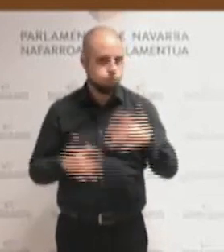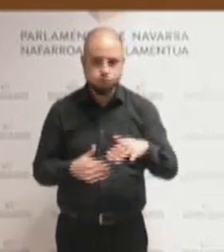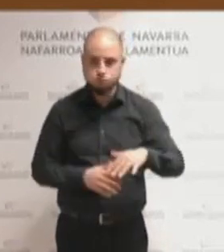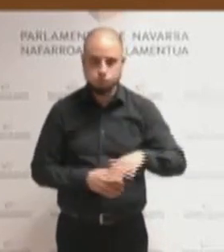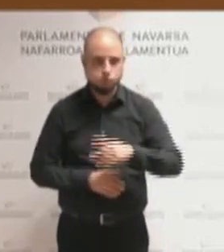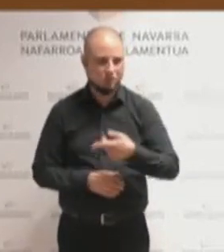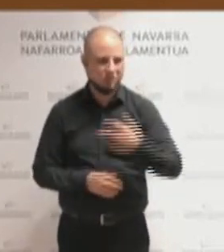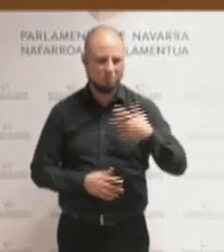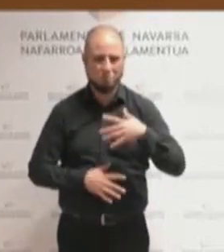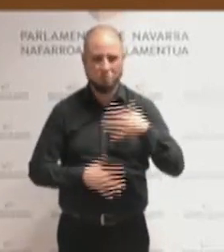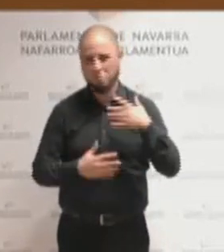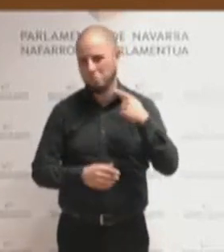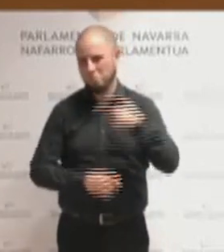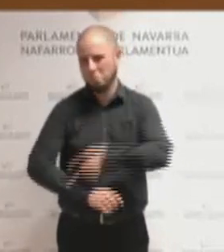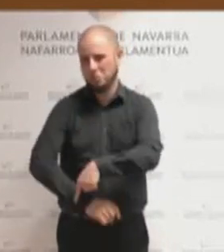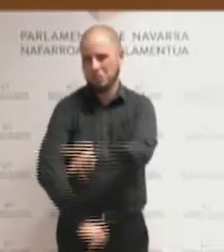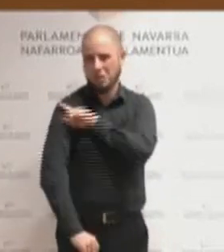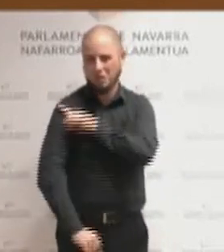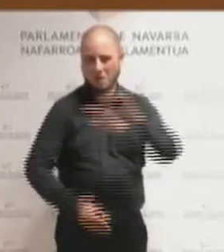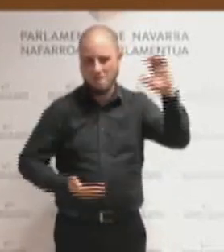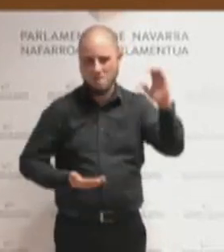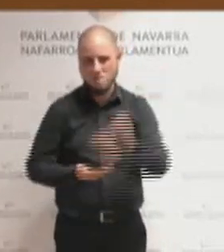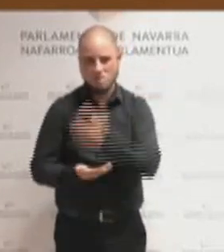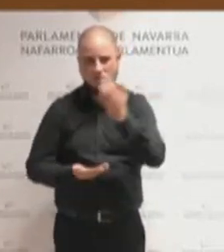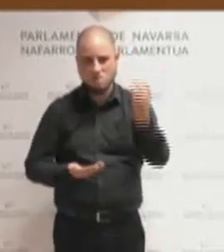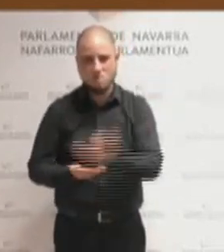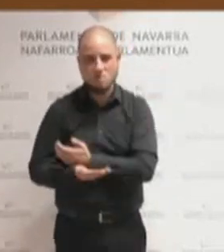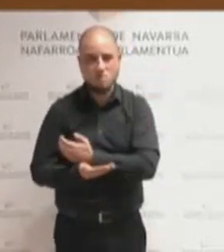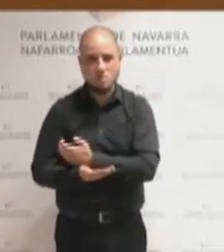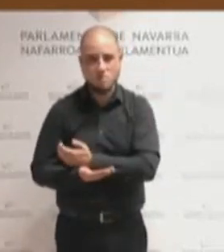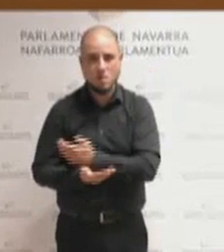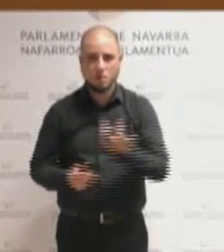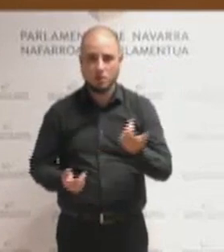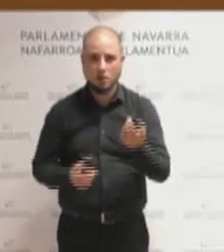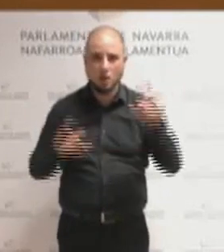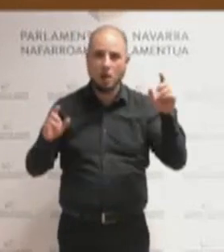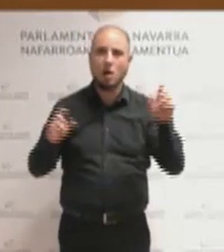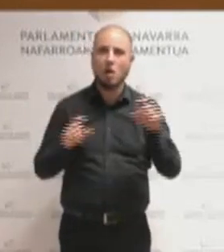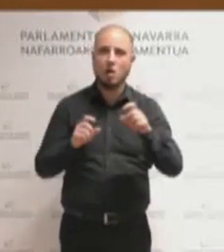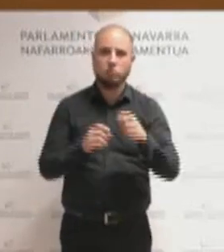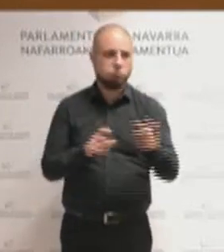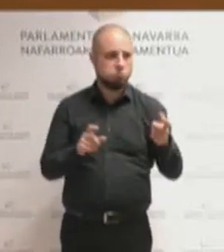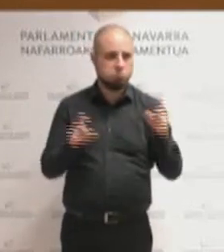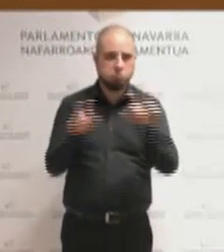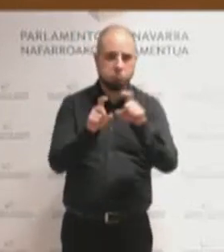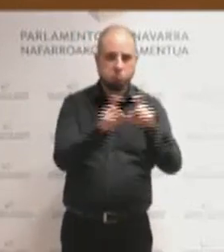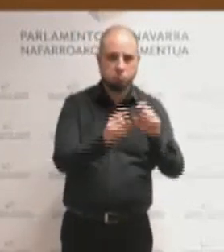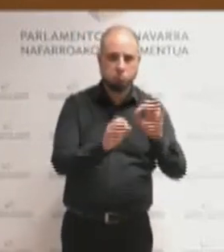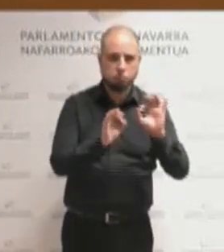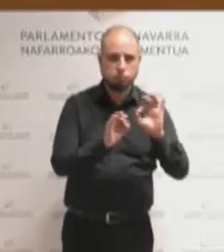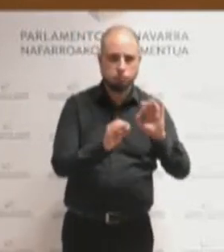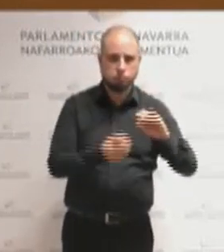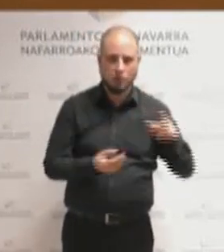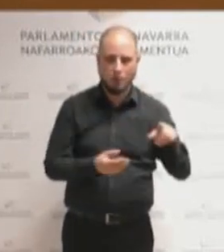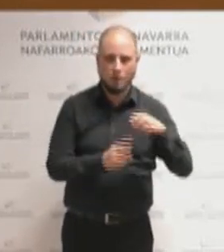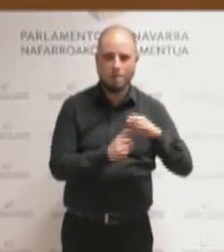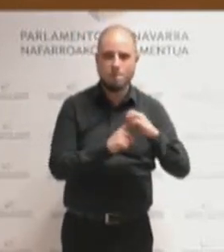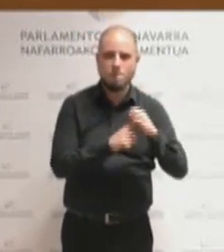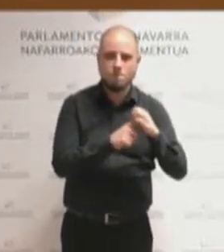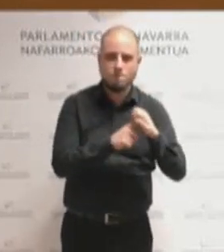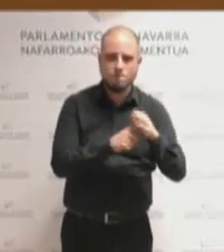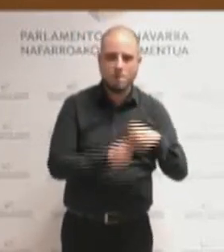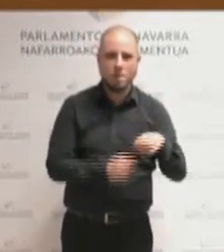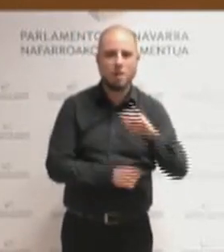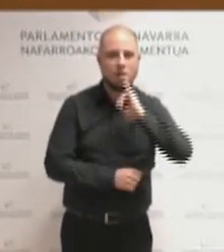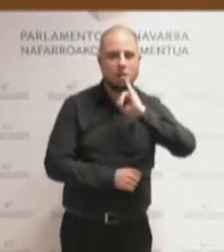obscenos. Los beneficios reales de las principales compañías del oligopolio eléctrico, que son Endesa, Iberdrola y Naturgui,